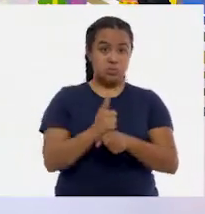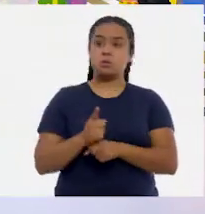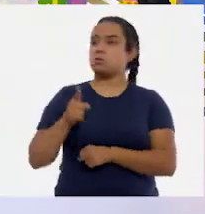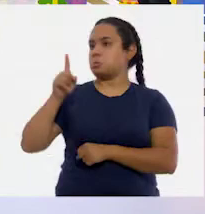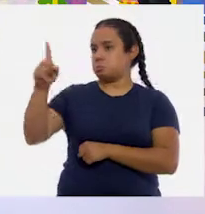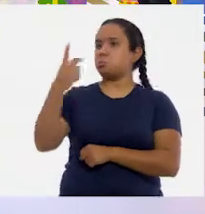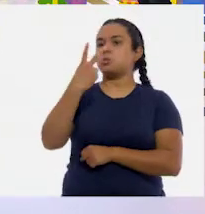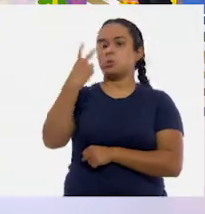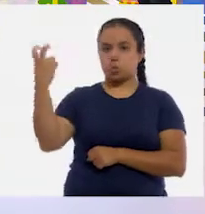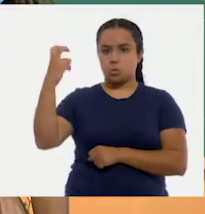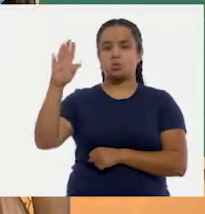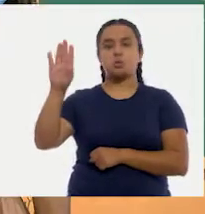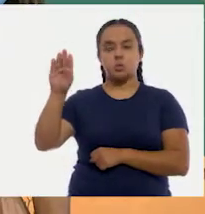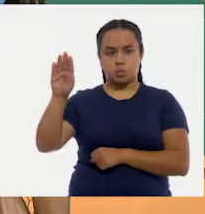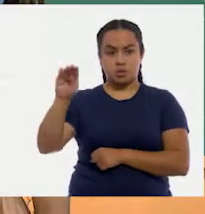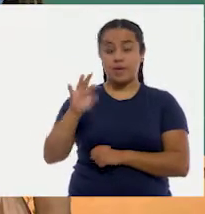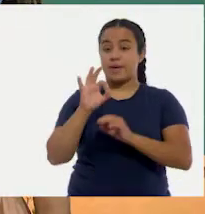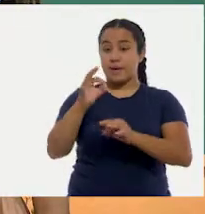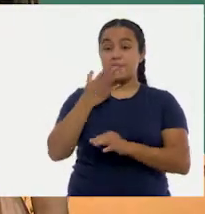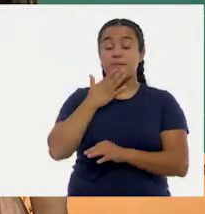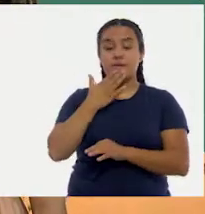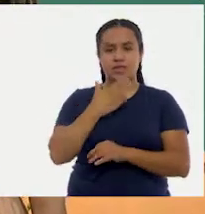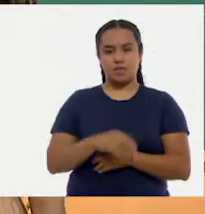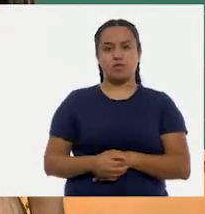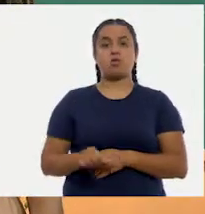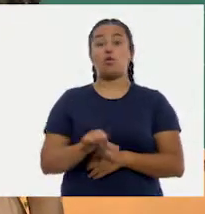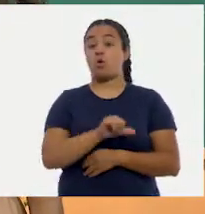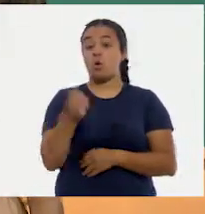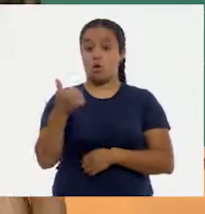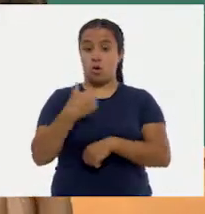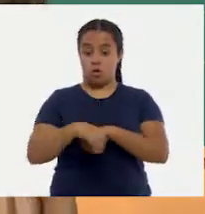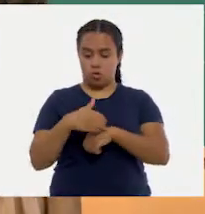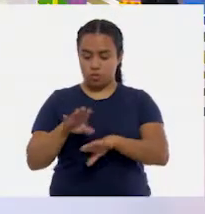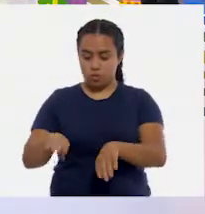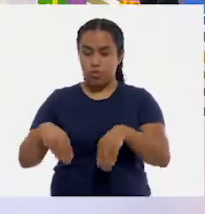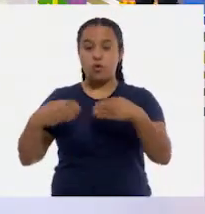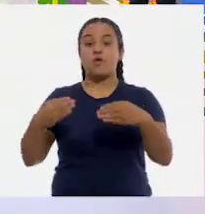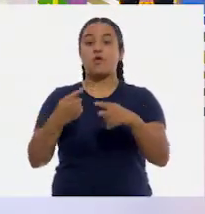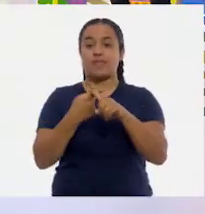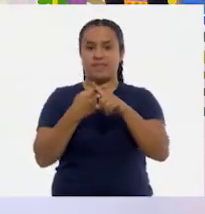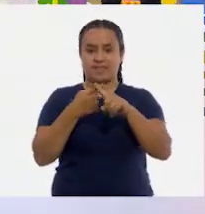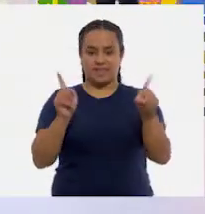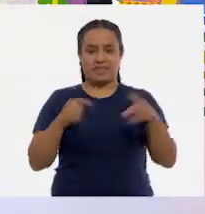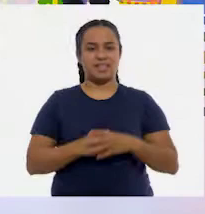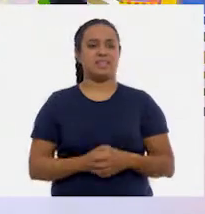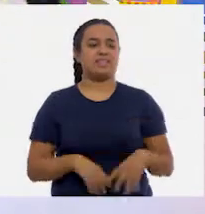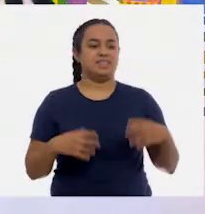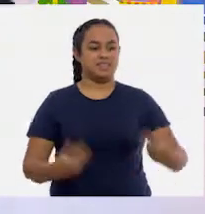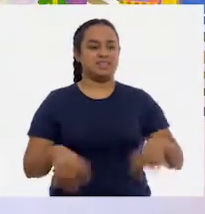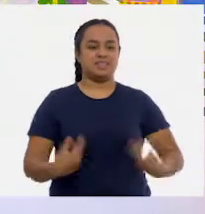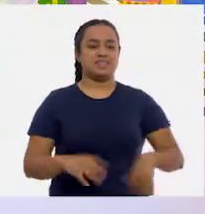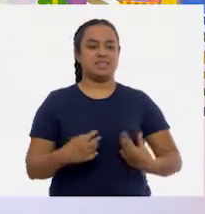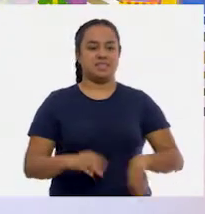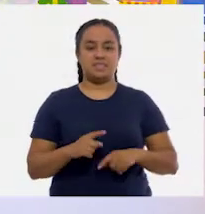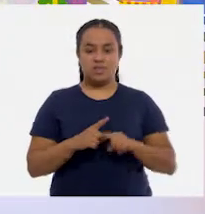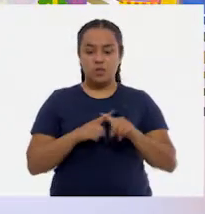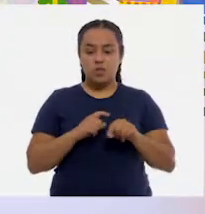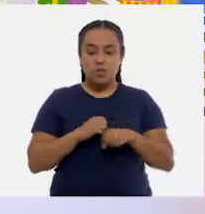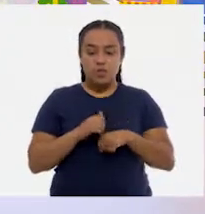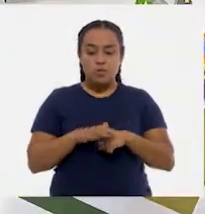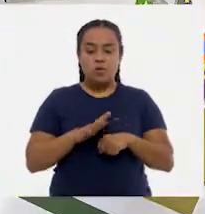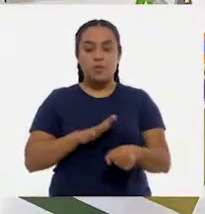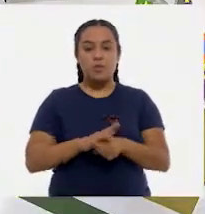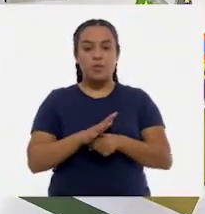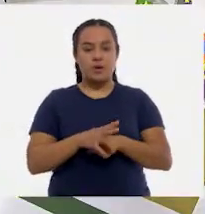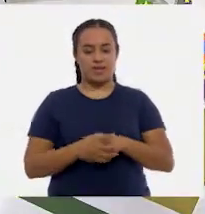el número que llegó Ale. Muy bien. Vamos a sacar un número diferente. Ay, ay, ay, nanita. ¿Qué número nos va a salir